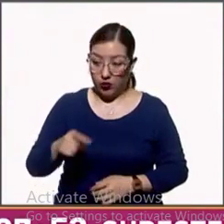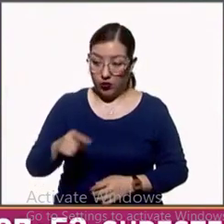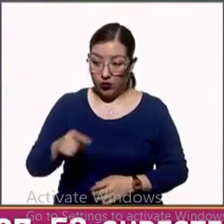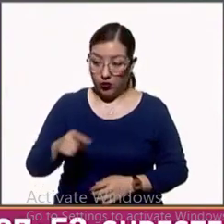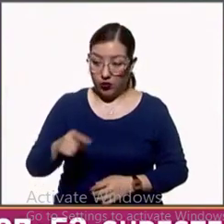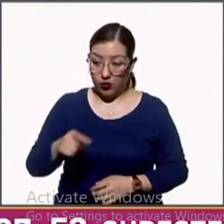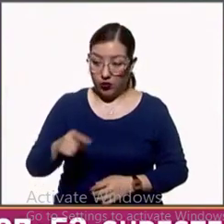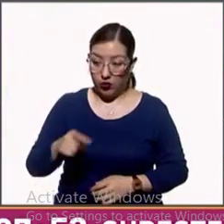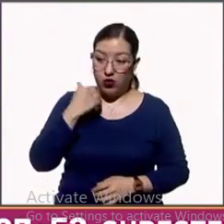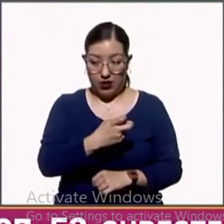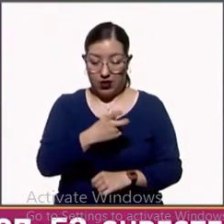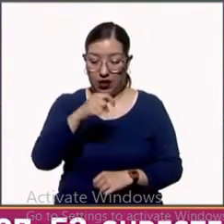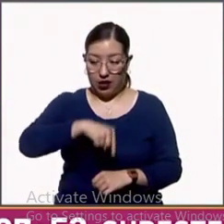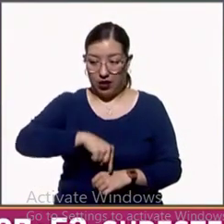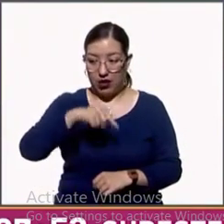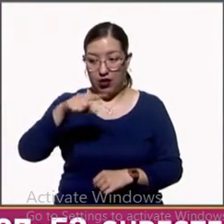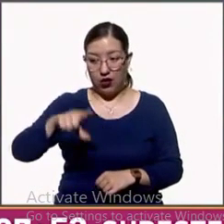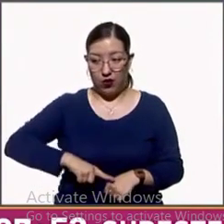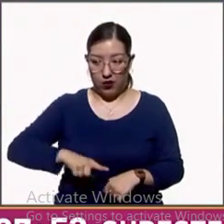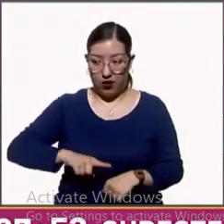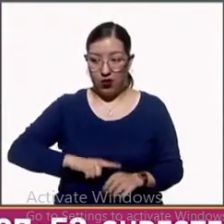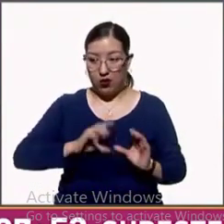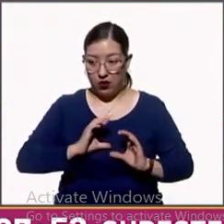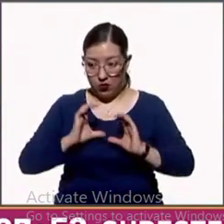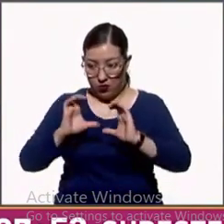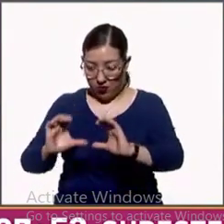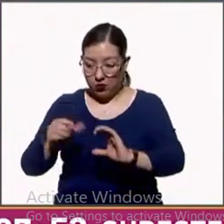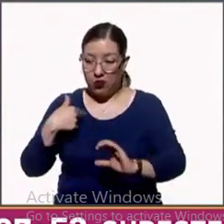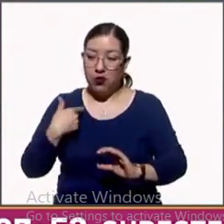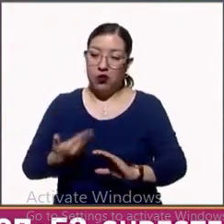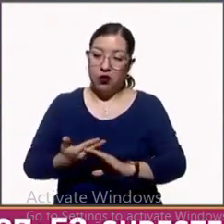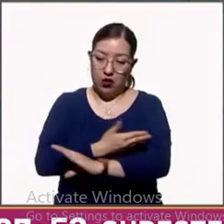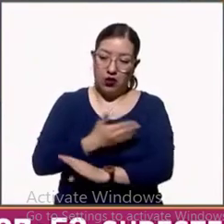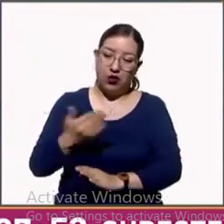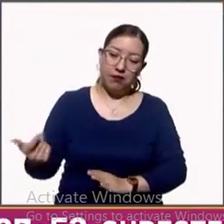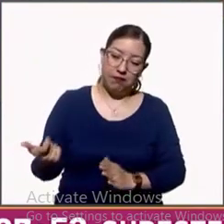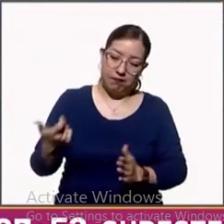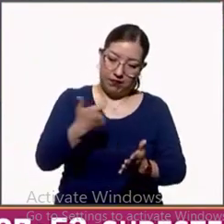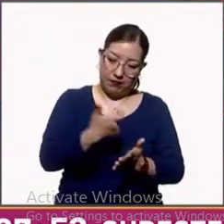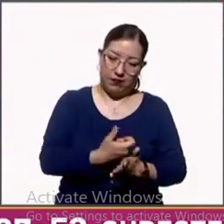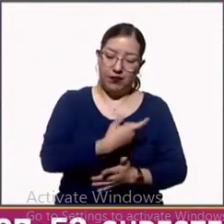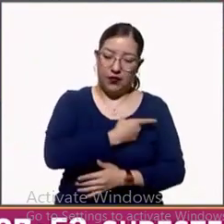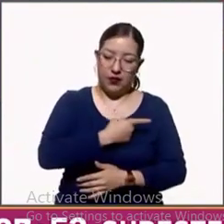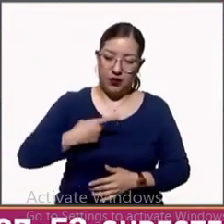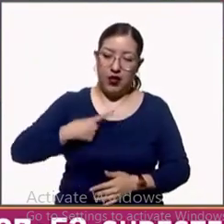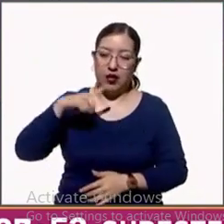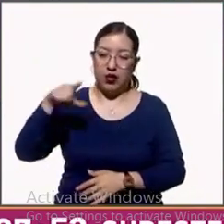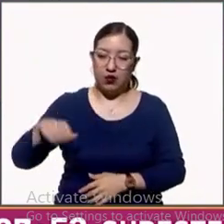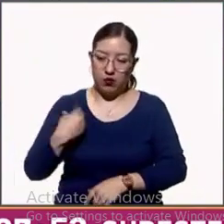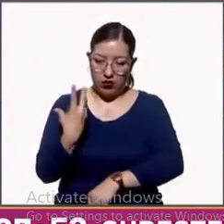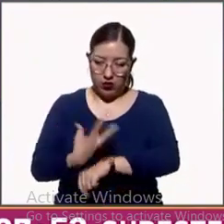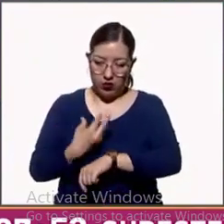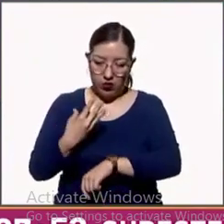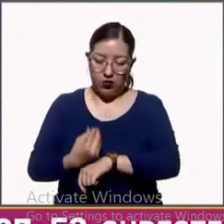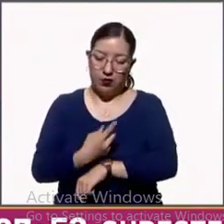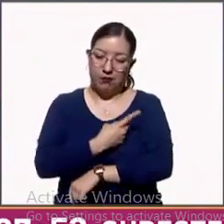te va a cuidar, yo tengo que cobrarte por adelantado algo que voy a tener que resolver en el futuro.